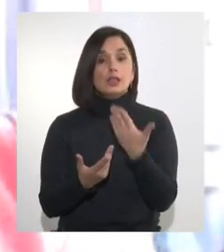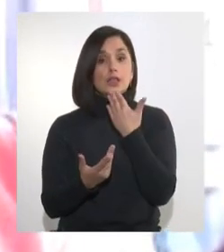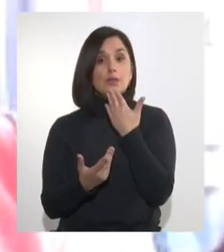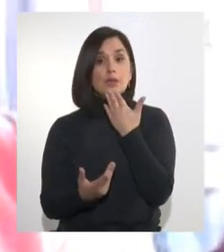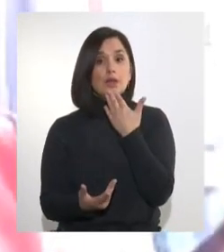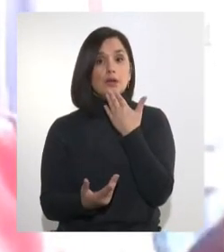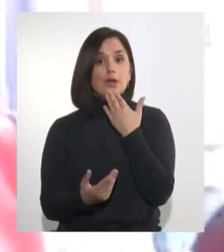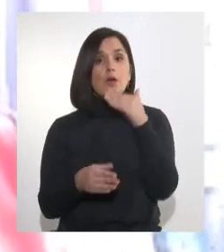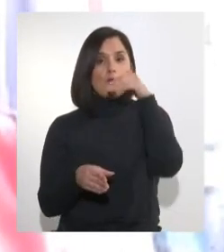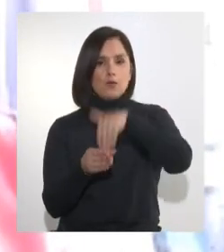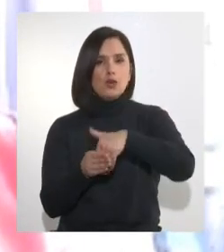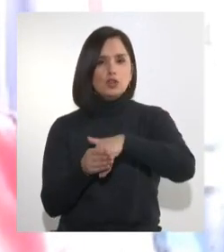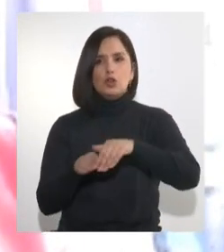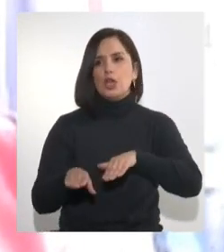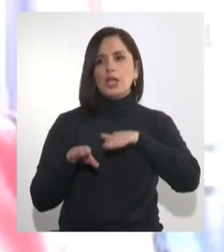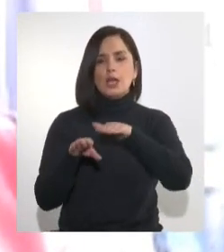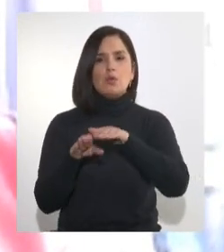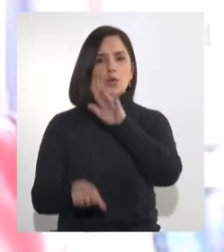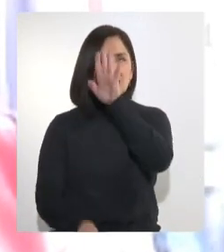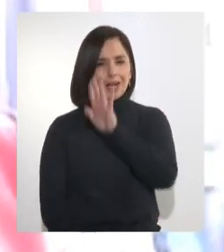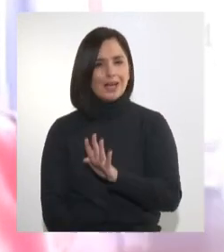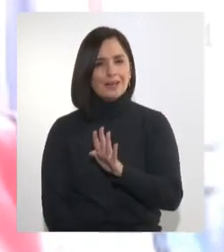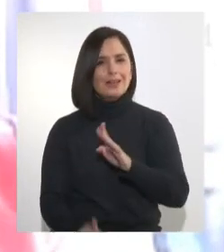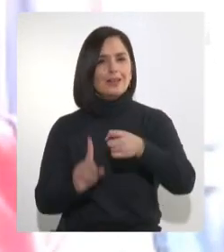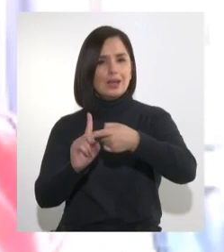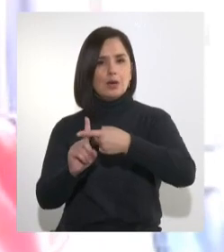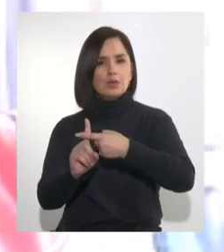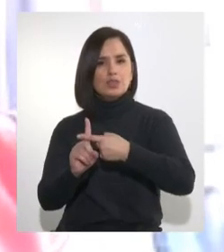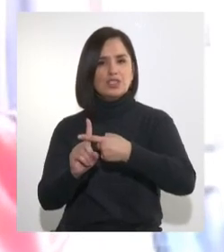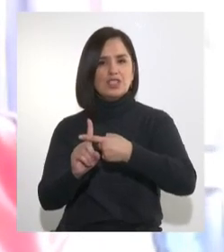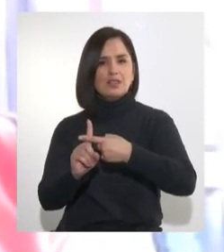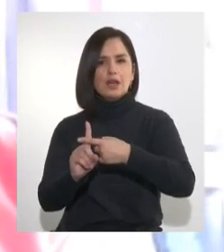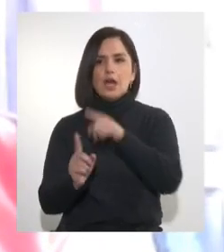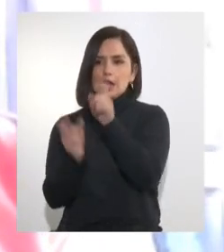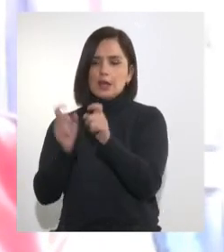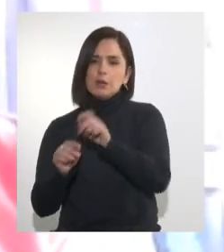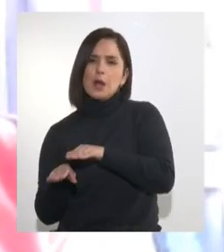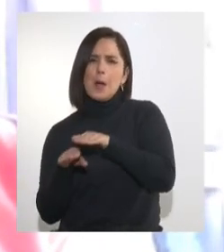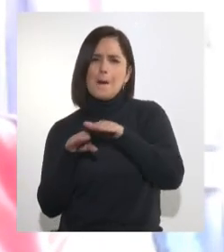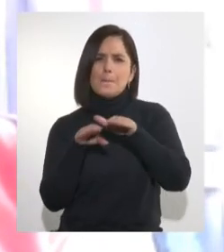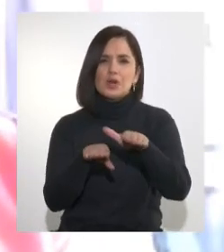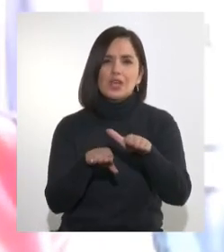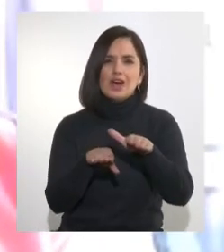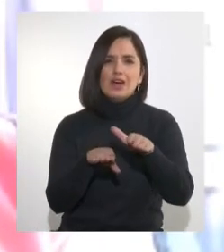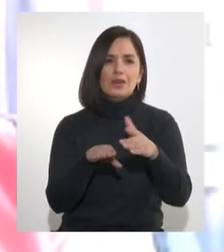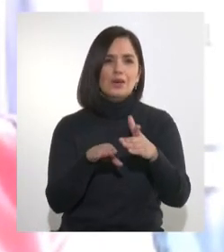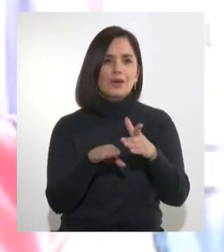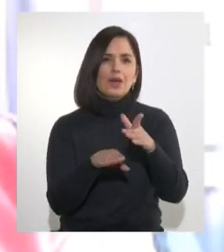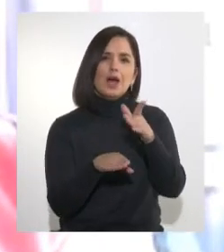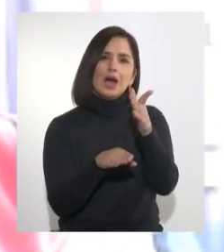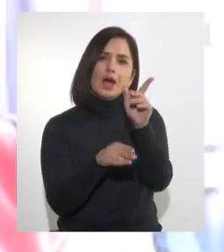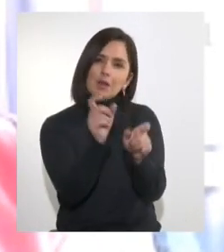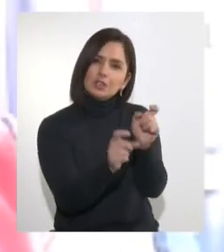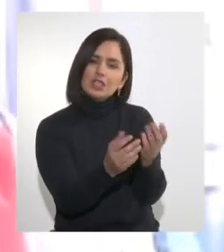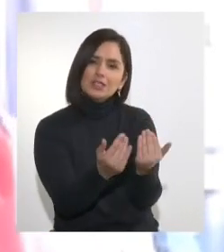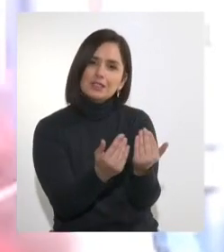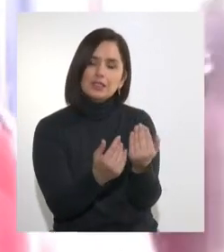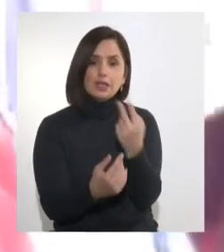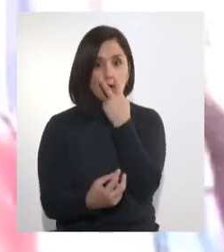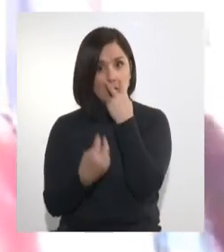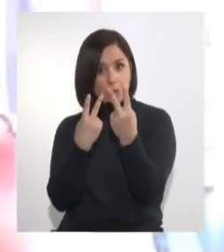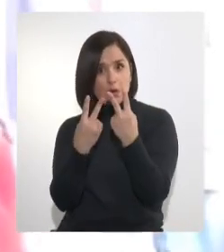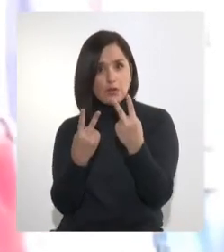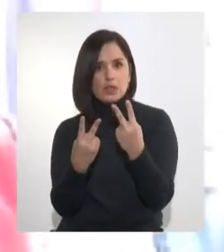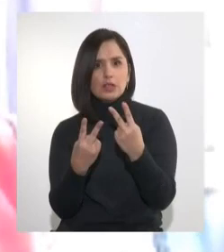solidarios con los que menos tienen y que más necesitan. Estas virtudes que hemos visto expresarse a través de